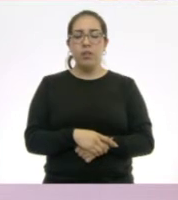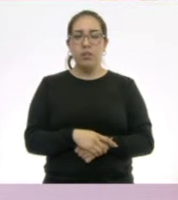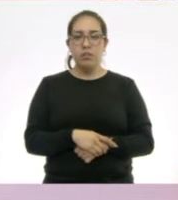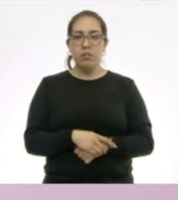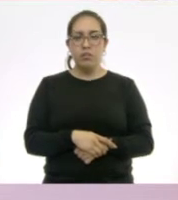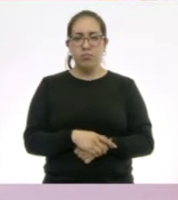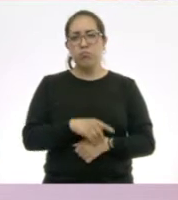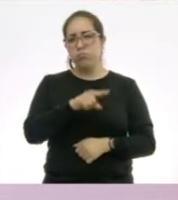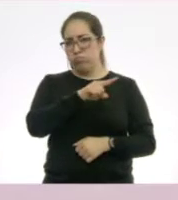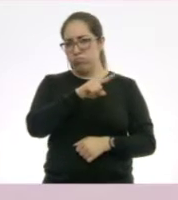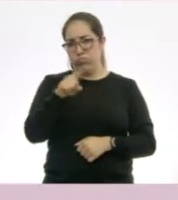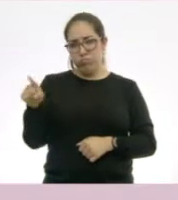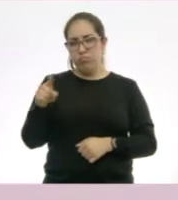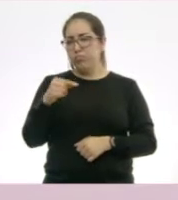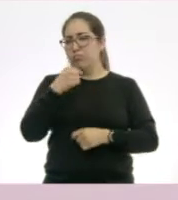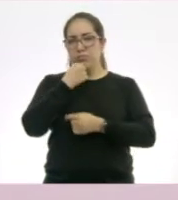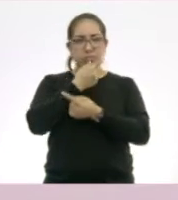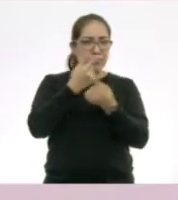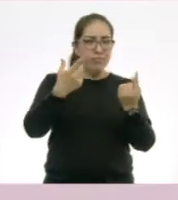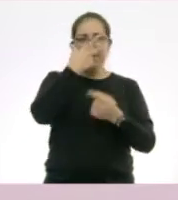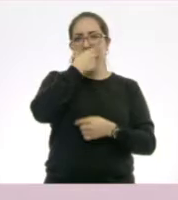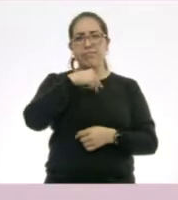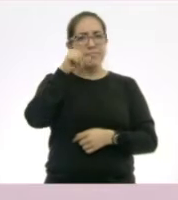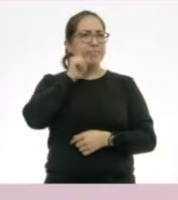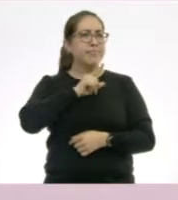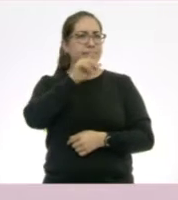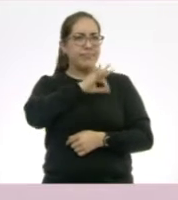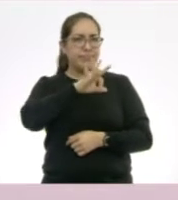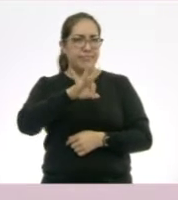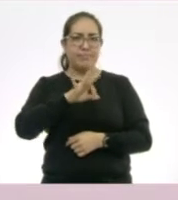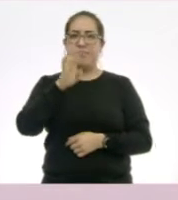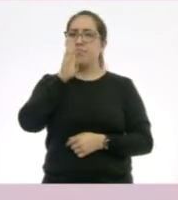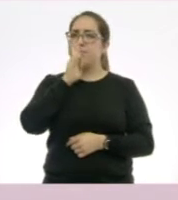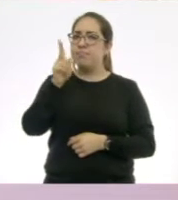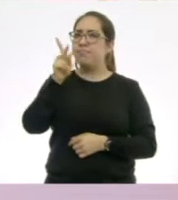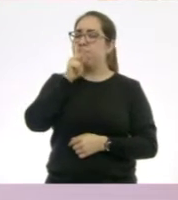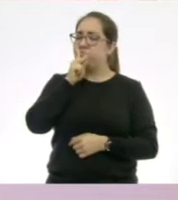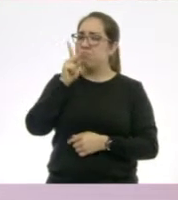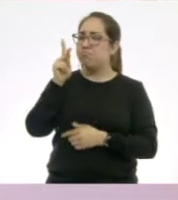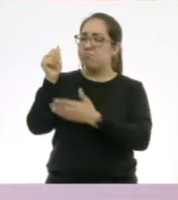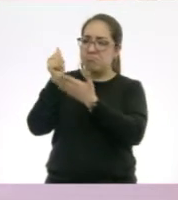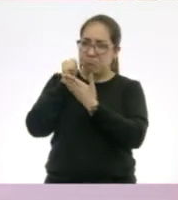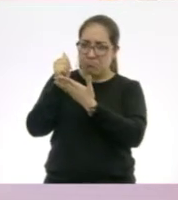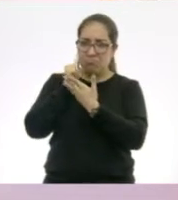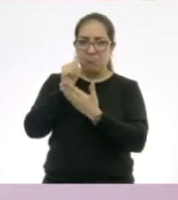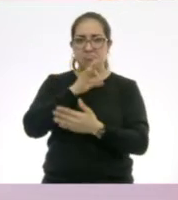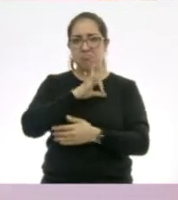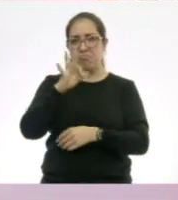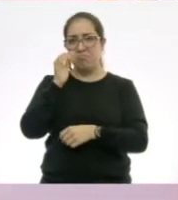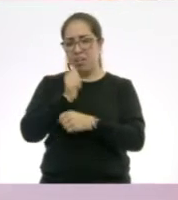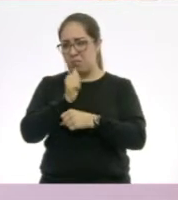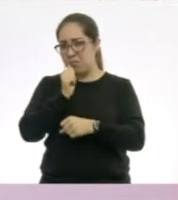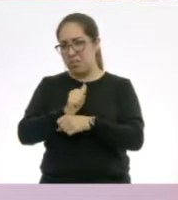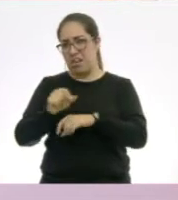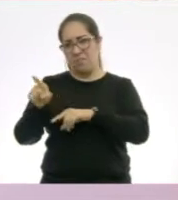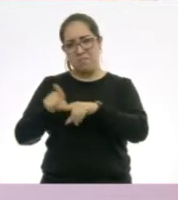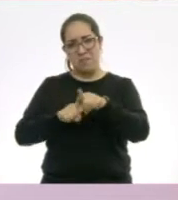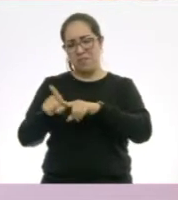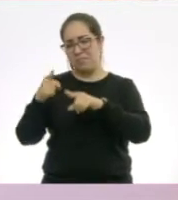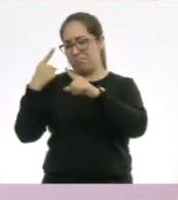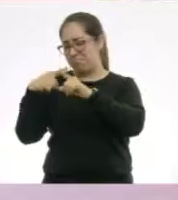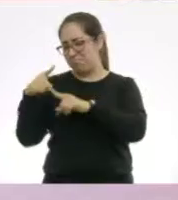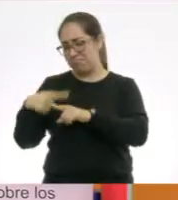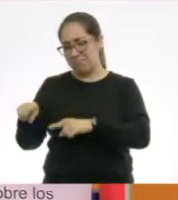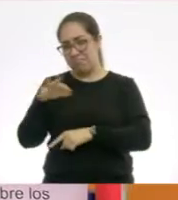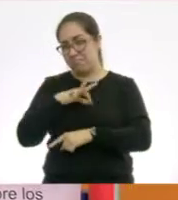se pueden auxiliar ustedes, niñas y niños, con su mamá, con su papá, con su abuelita, con sus hermanos,